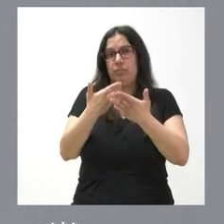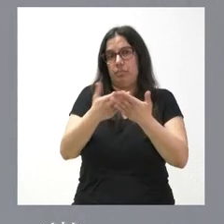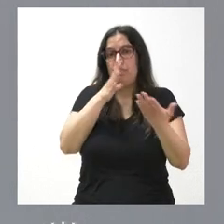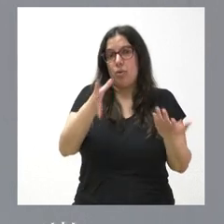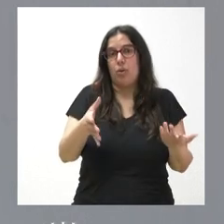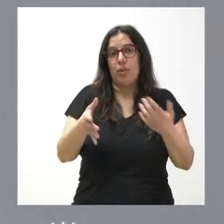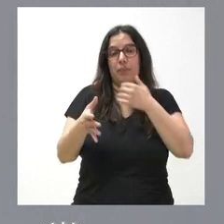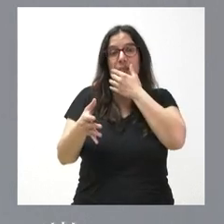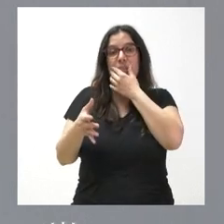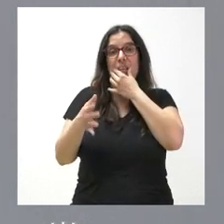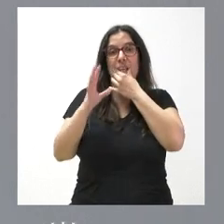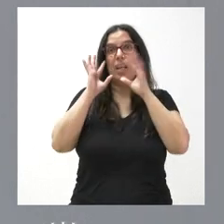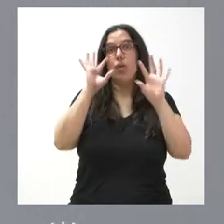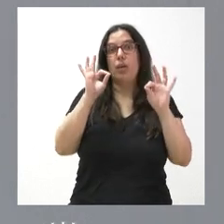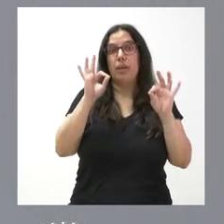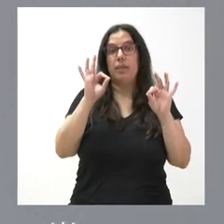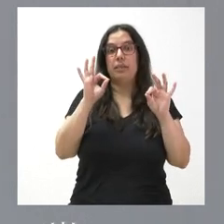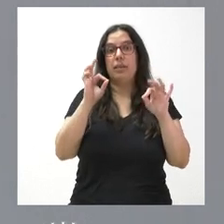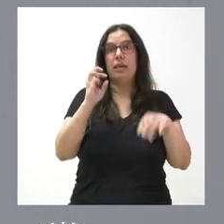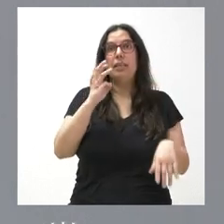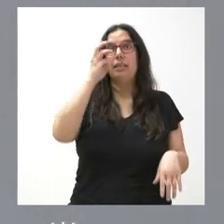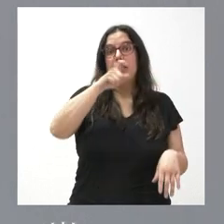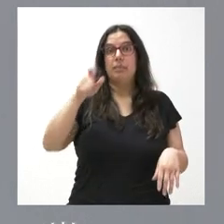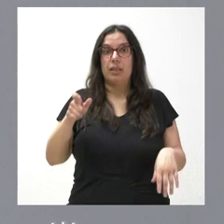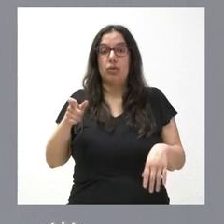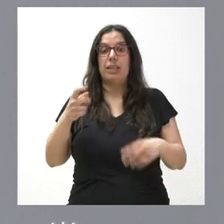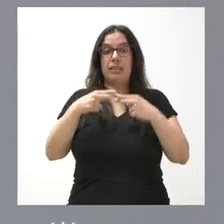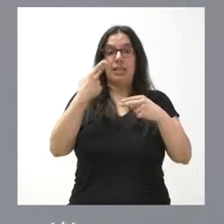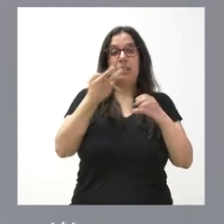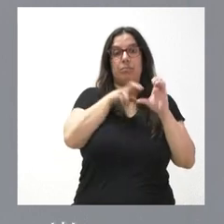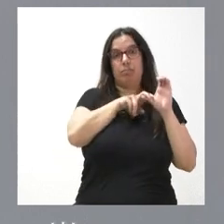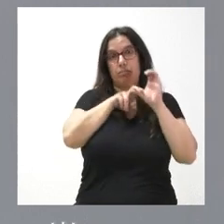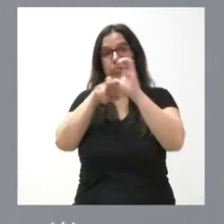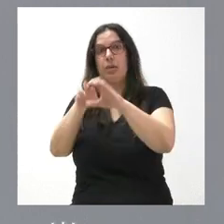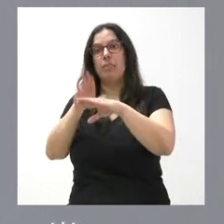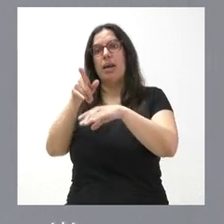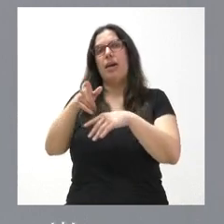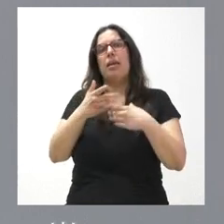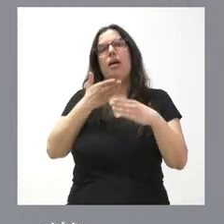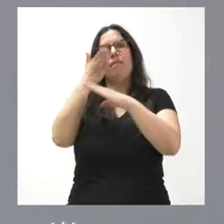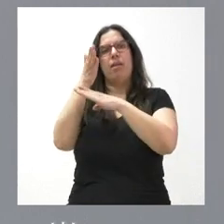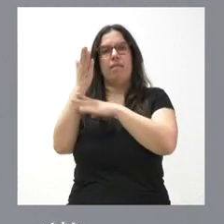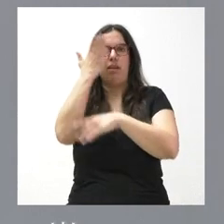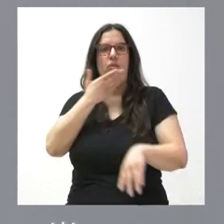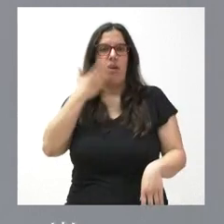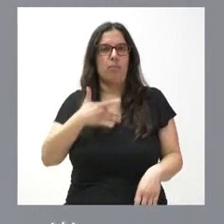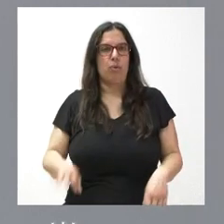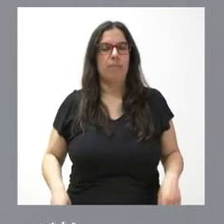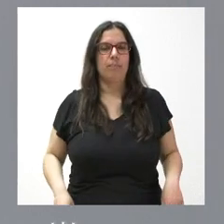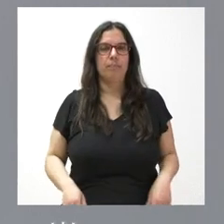lógicamente, son tres personas las que tienen que bajar en este vehículo para que Fabio pueda recibir asistencia educativa.